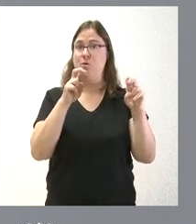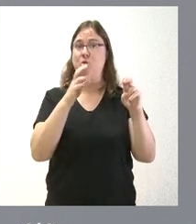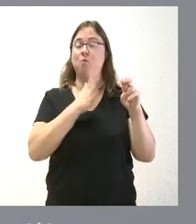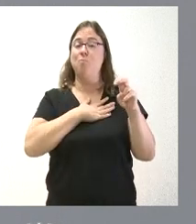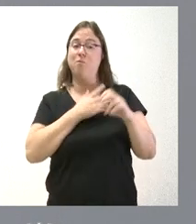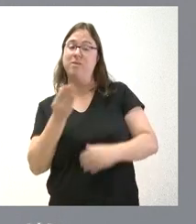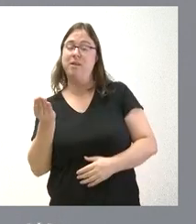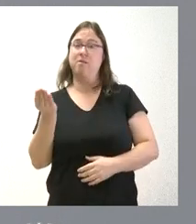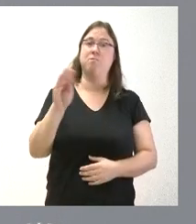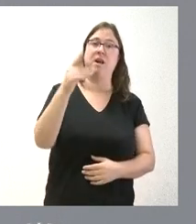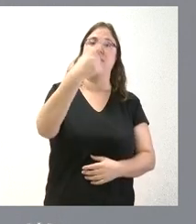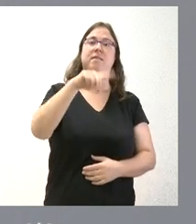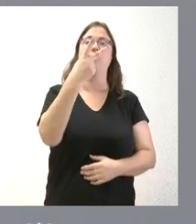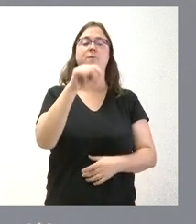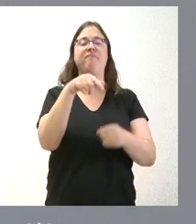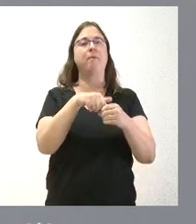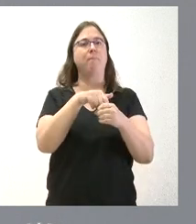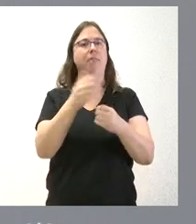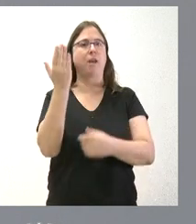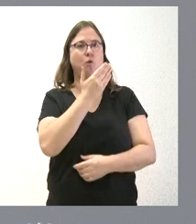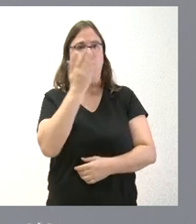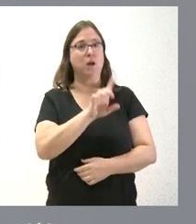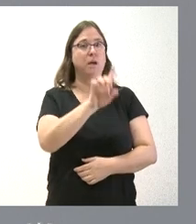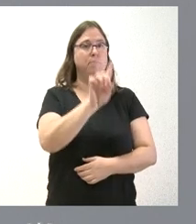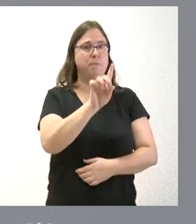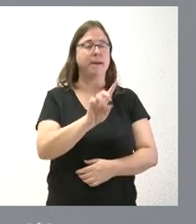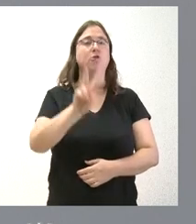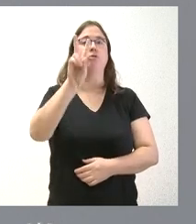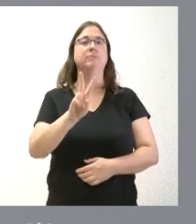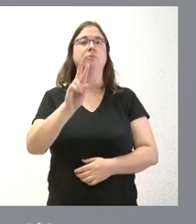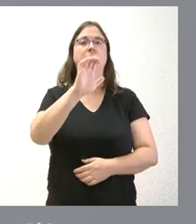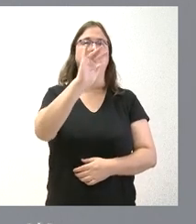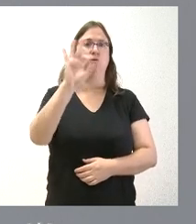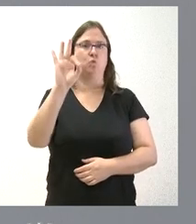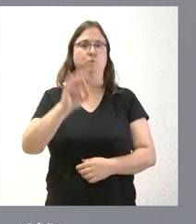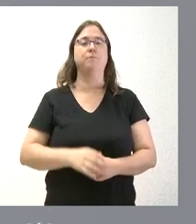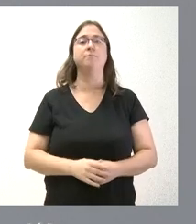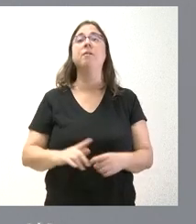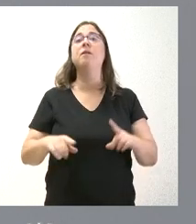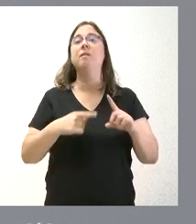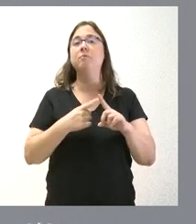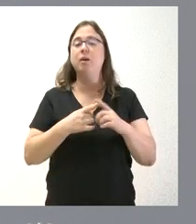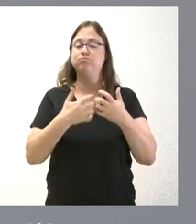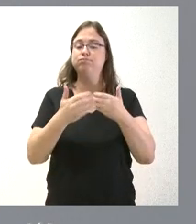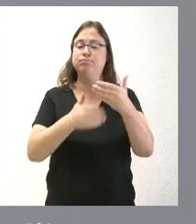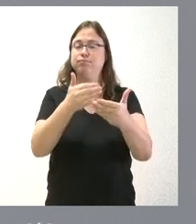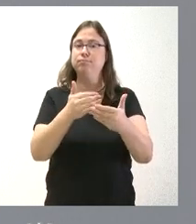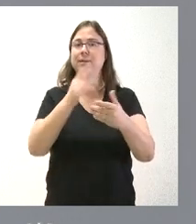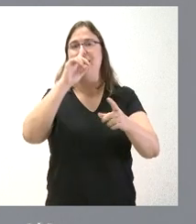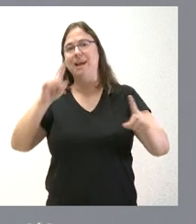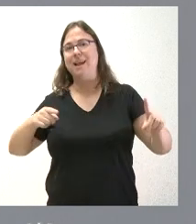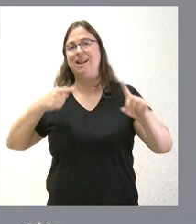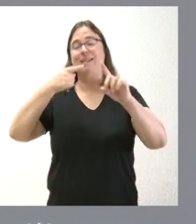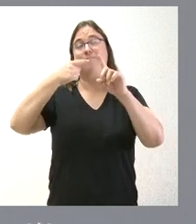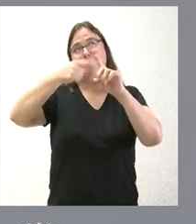en 120 el número de plazas escolares de primero y segundo de la ESO y la puesta en funcionamiento está prevista para el inicio del curso 27